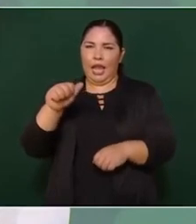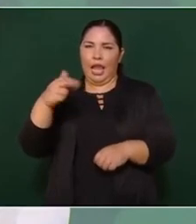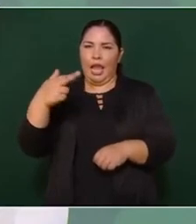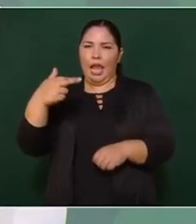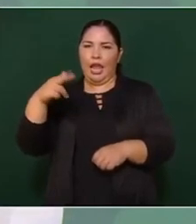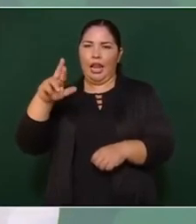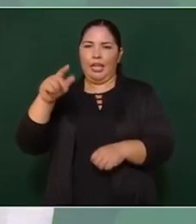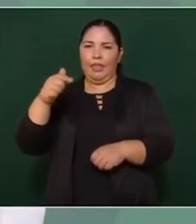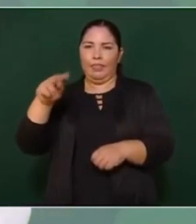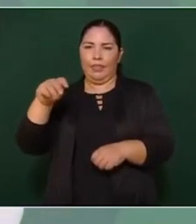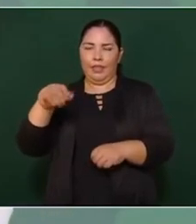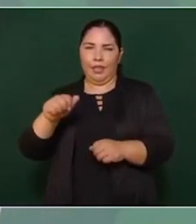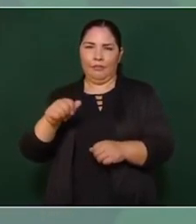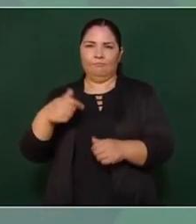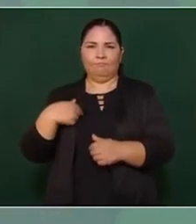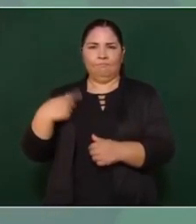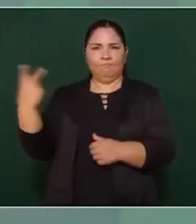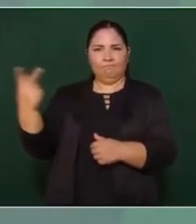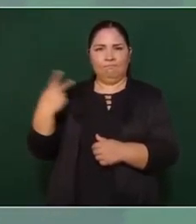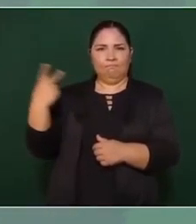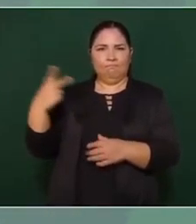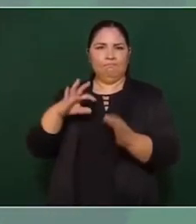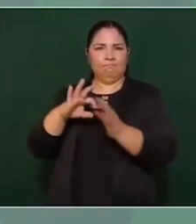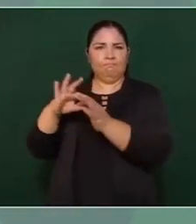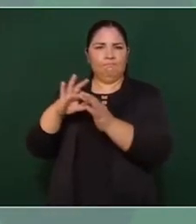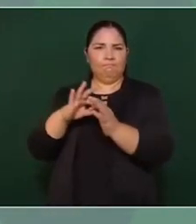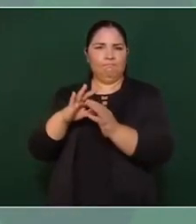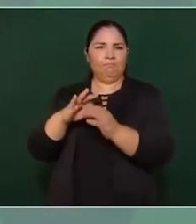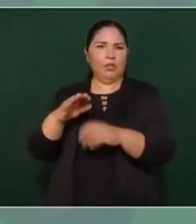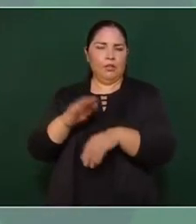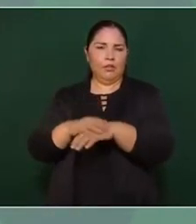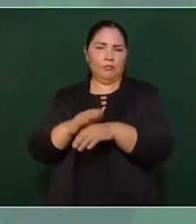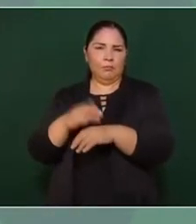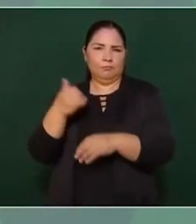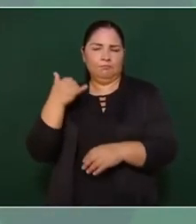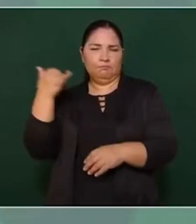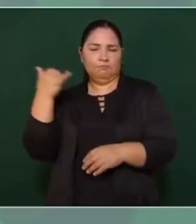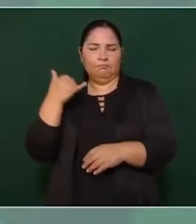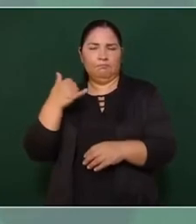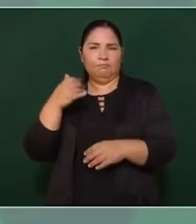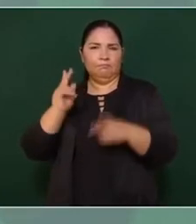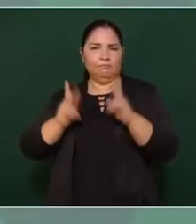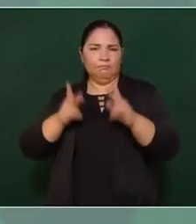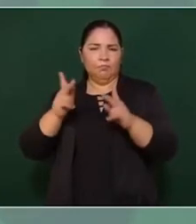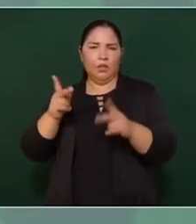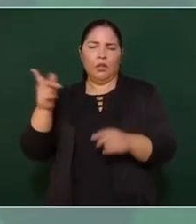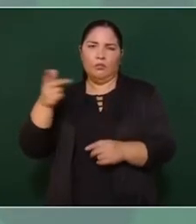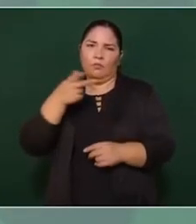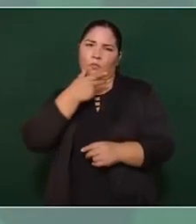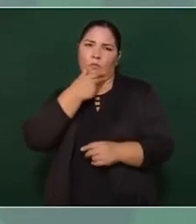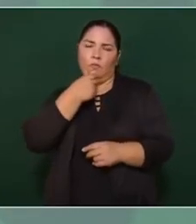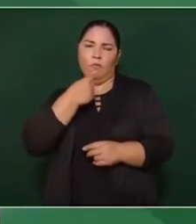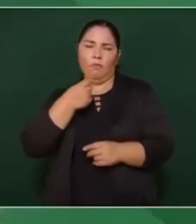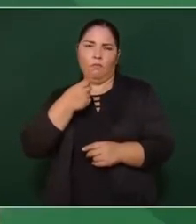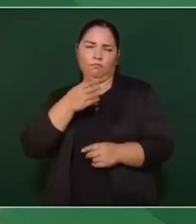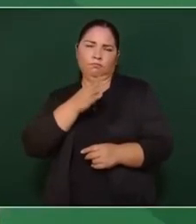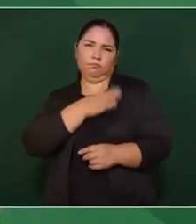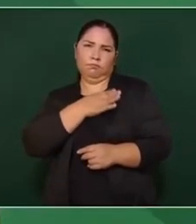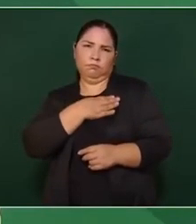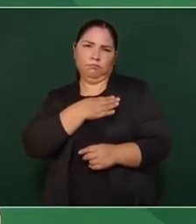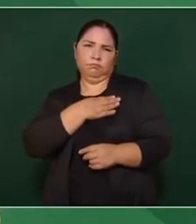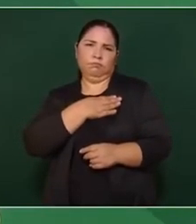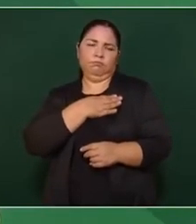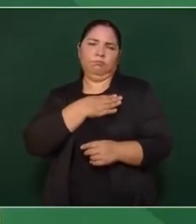con quien llevamos muy buenas relaciones. Es un hombre bueno,